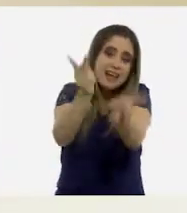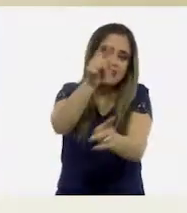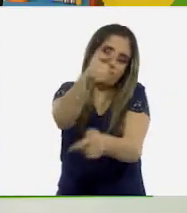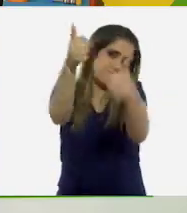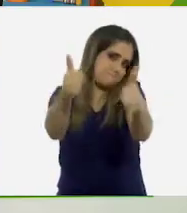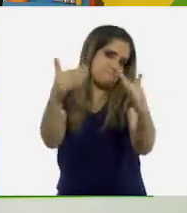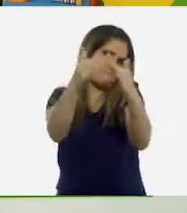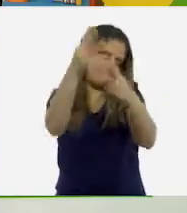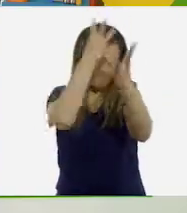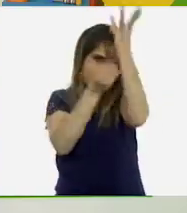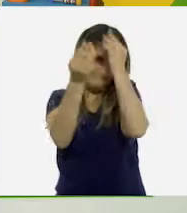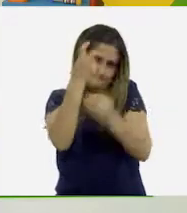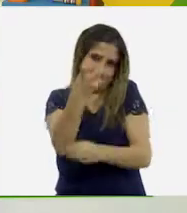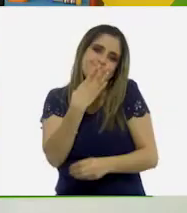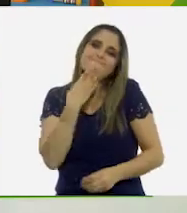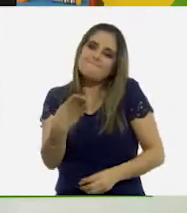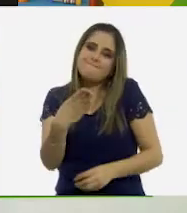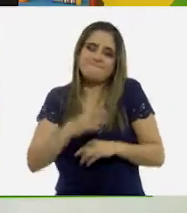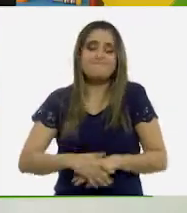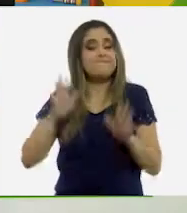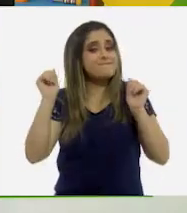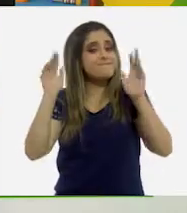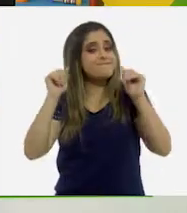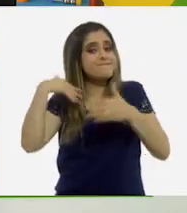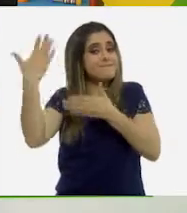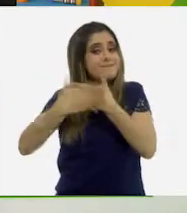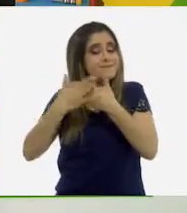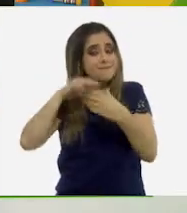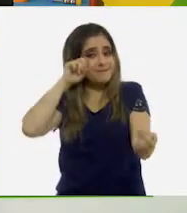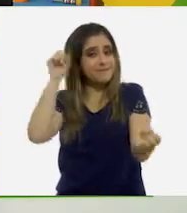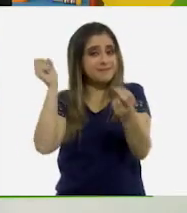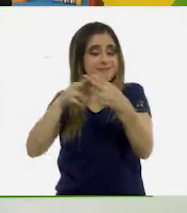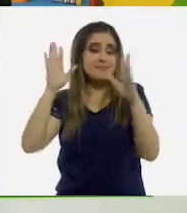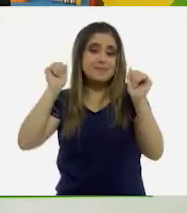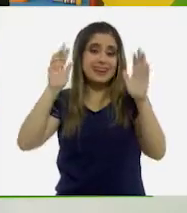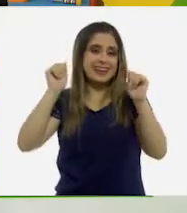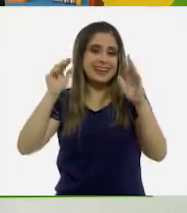casas. ¡Hasta la próxima! ¡Vuelve pronto! ¡Adiós, Rosita!